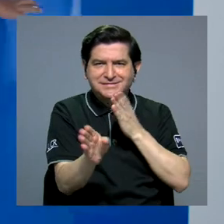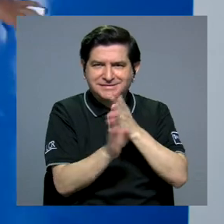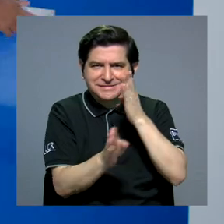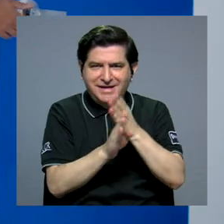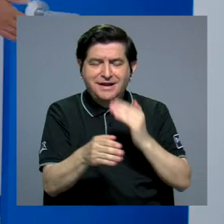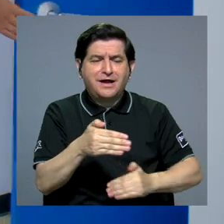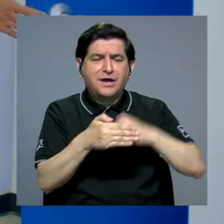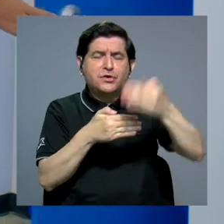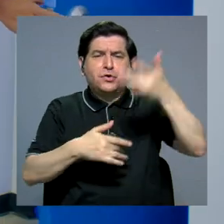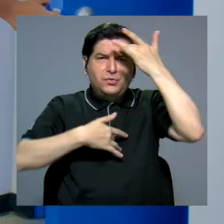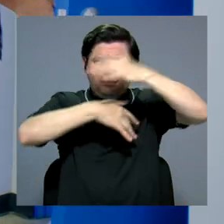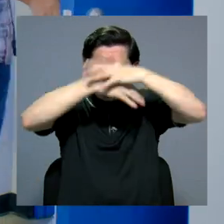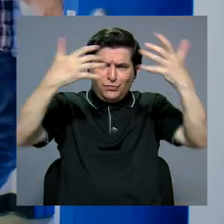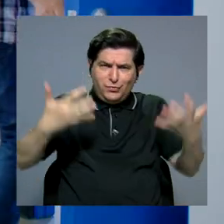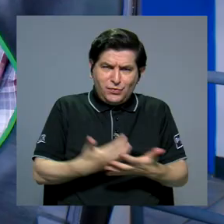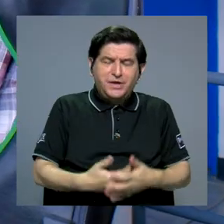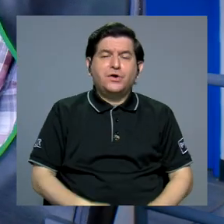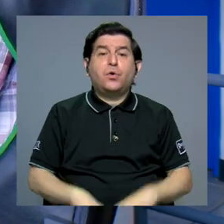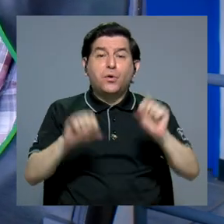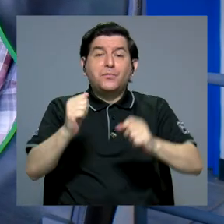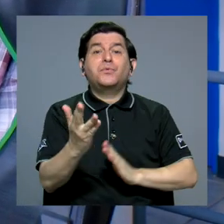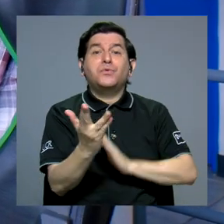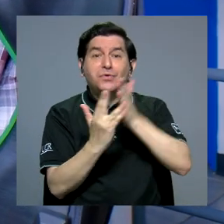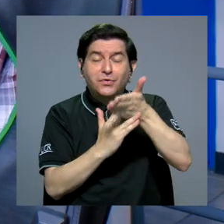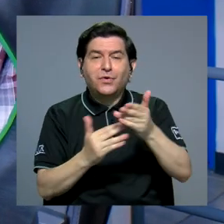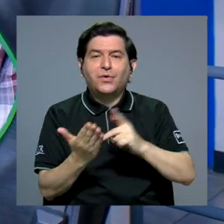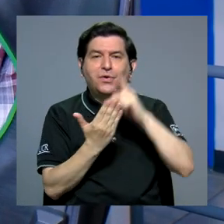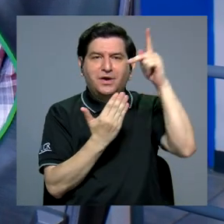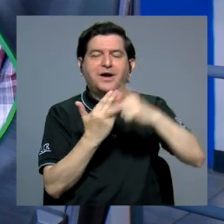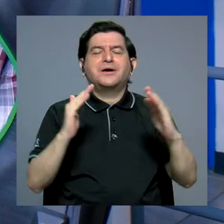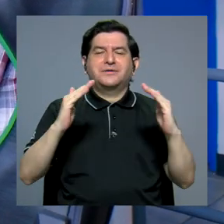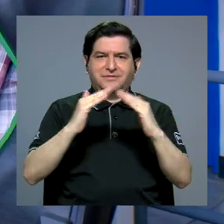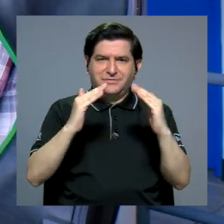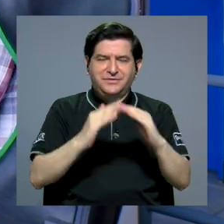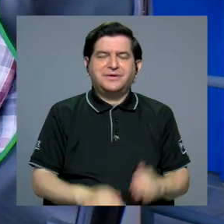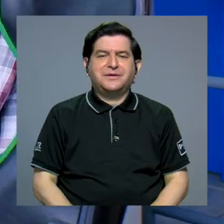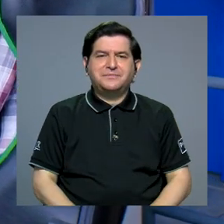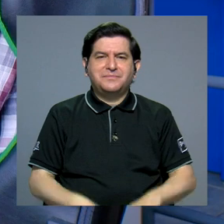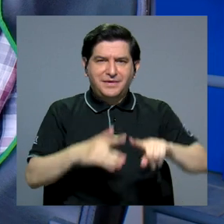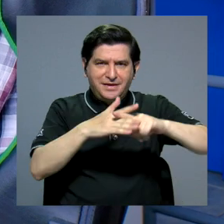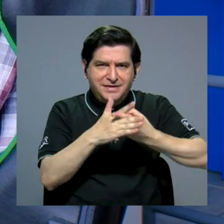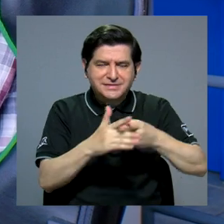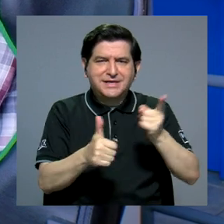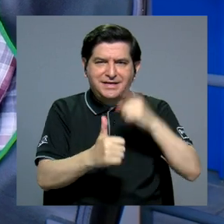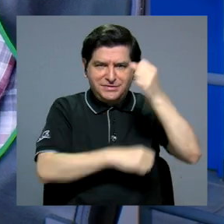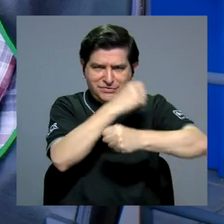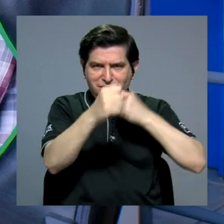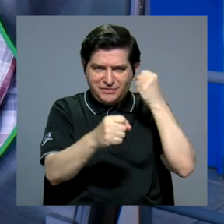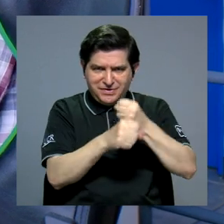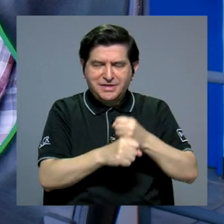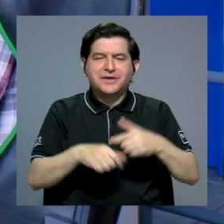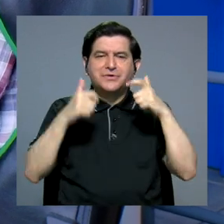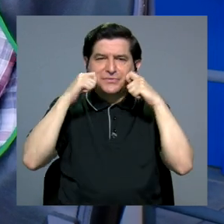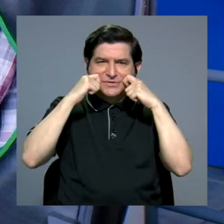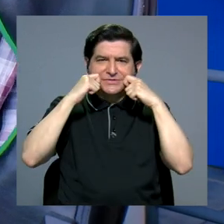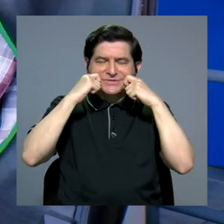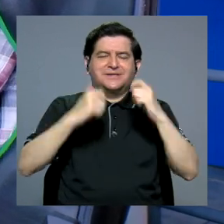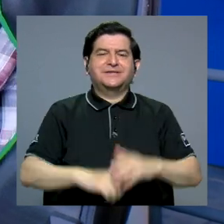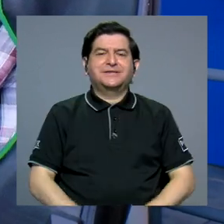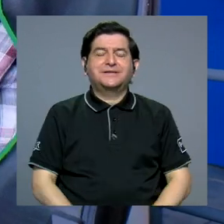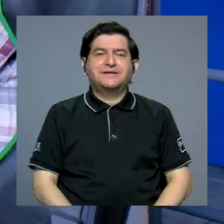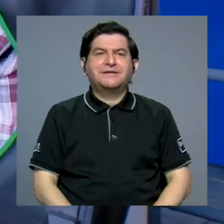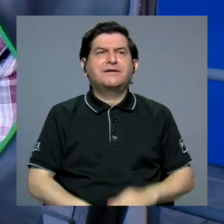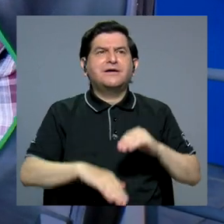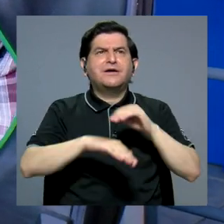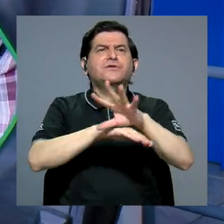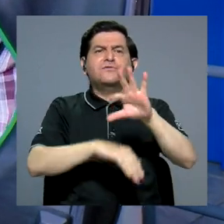año de carrera, posterior a la pandemia, André pudo acceder al programa de residencias para cursar su primer año de manera presencial.